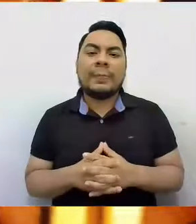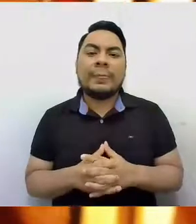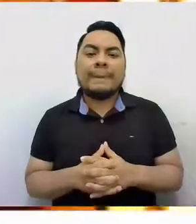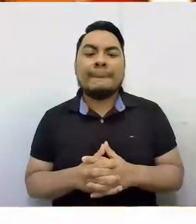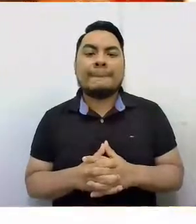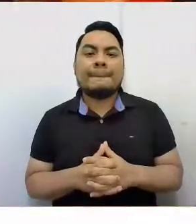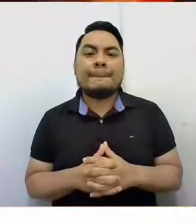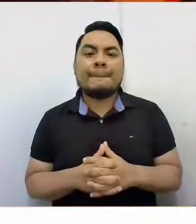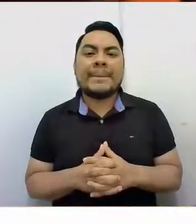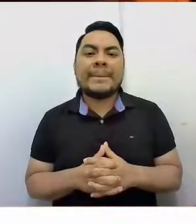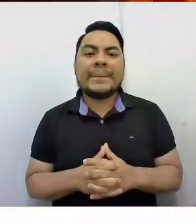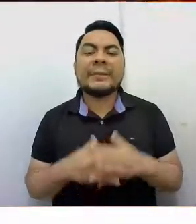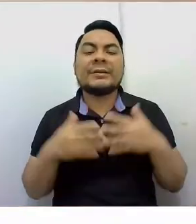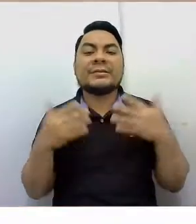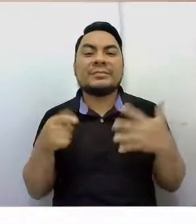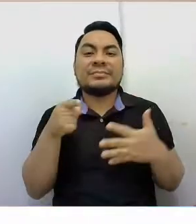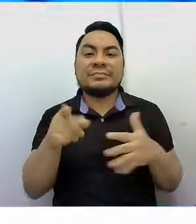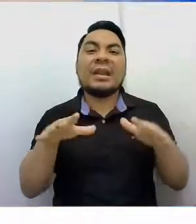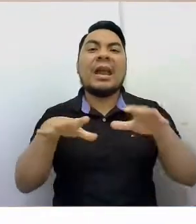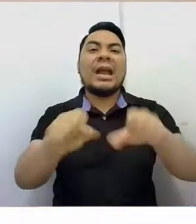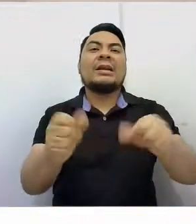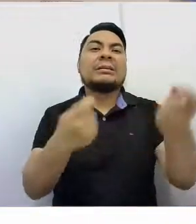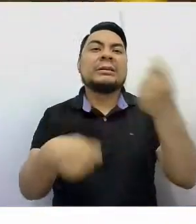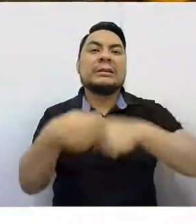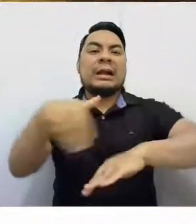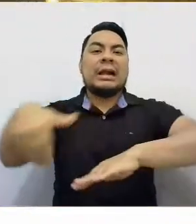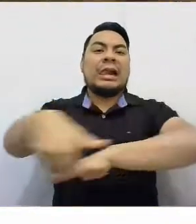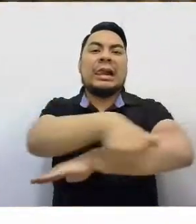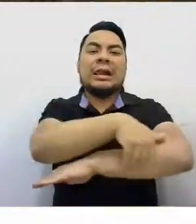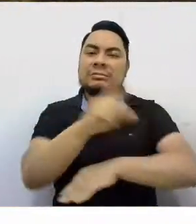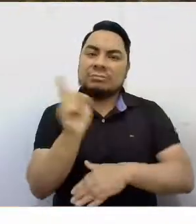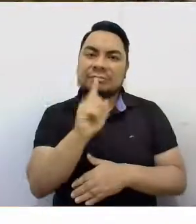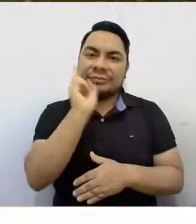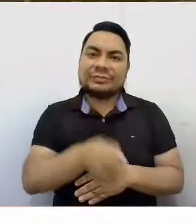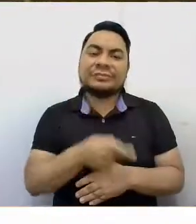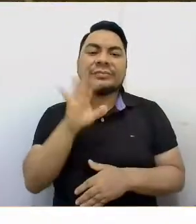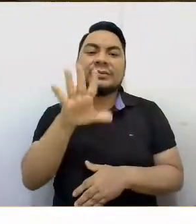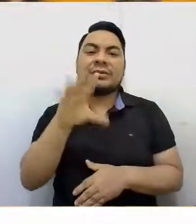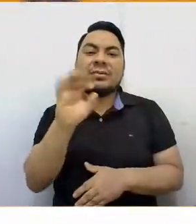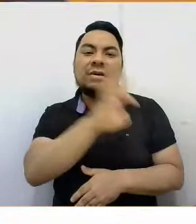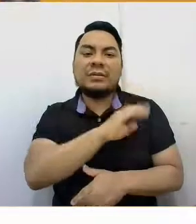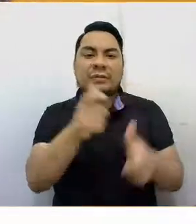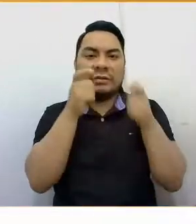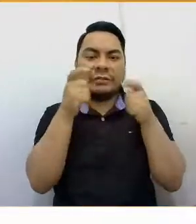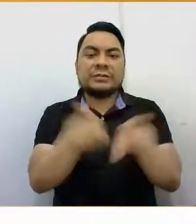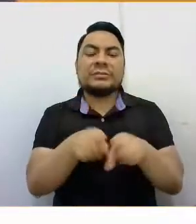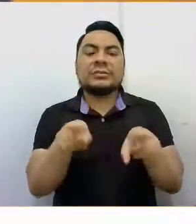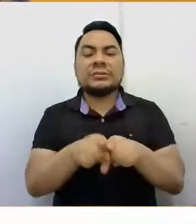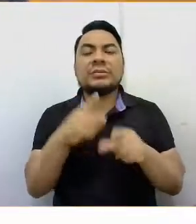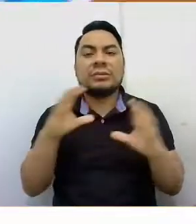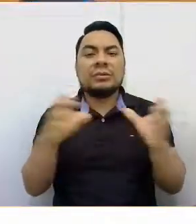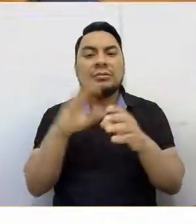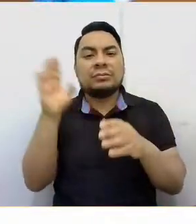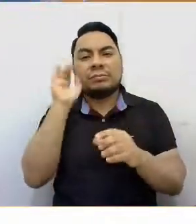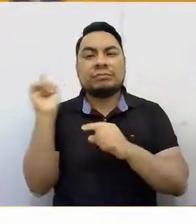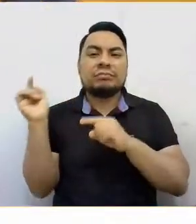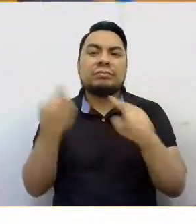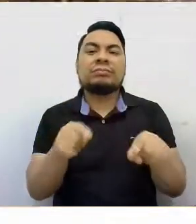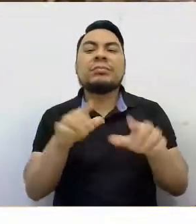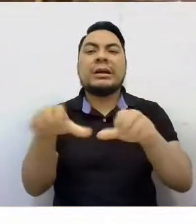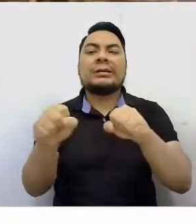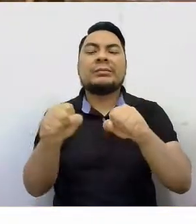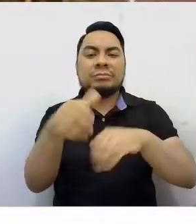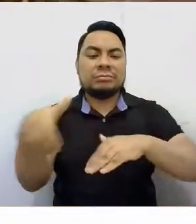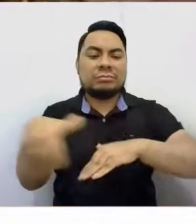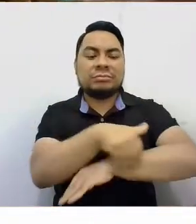Ya no ocuparán más la vía pública. 50 fiscalizadores y personal de servicios a la ciudad recuperaron la pista auxiliar de